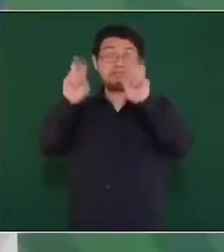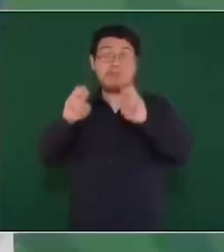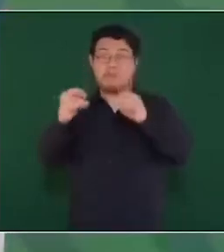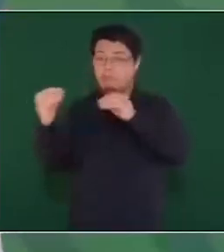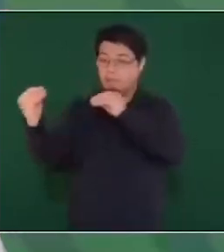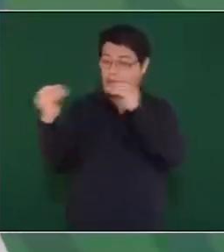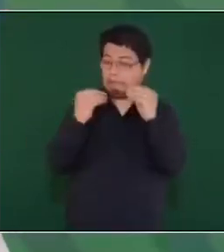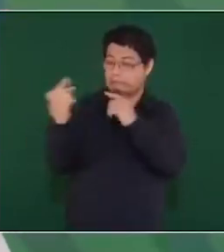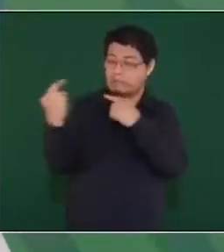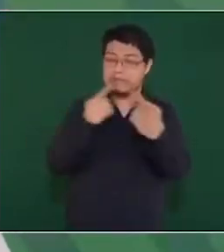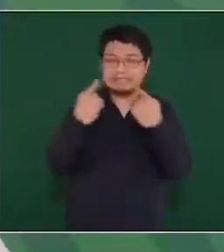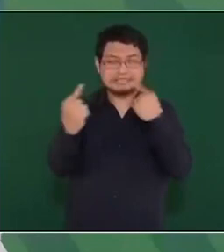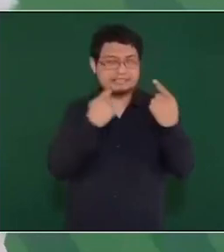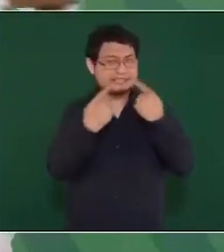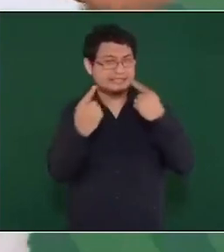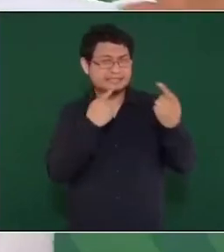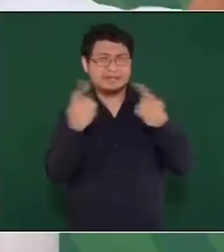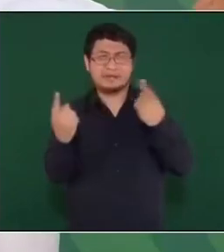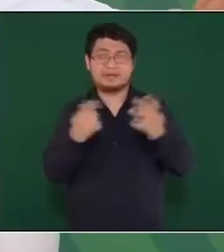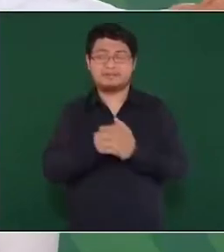armaban todo